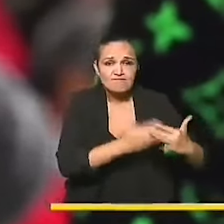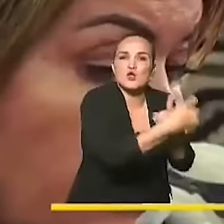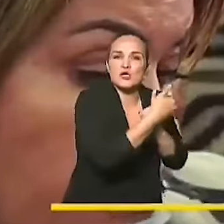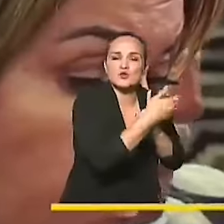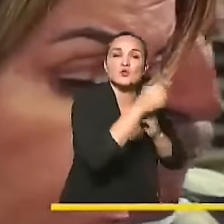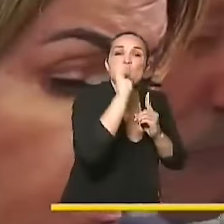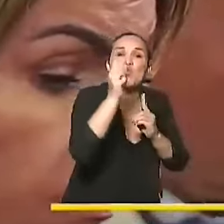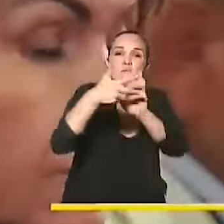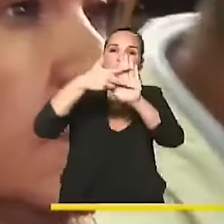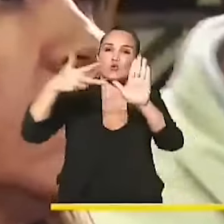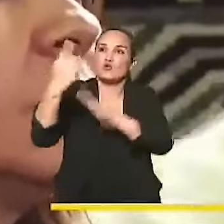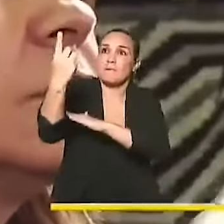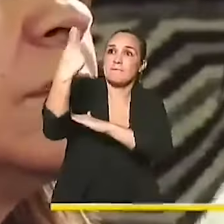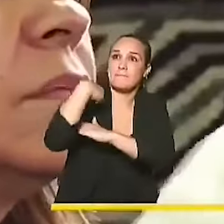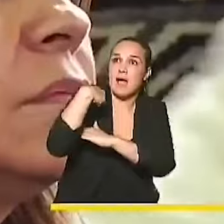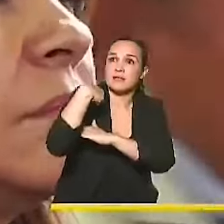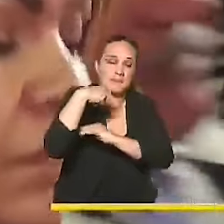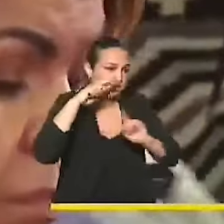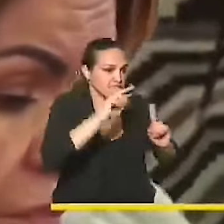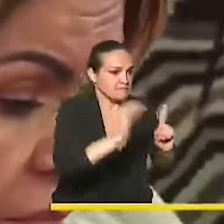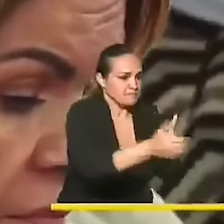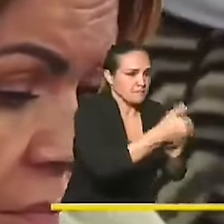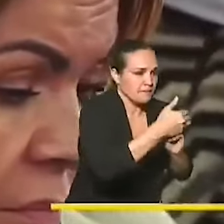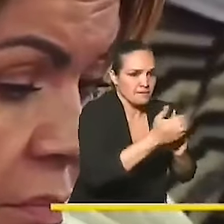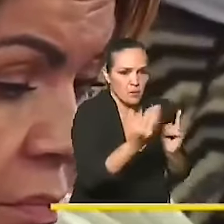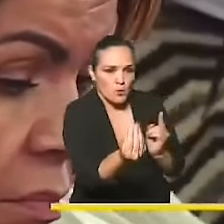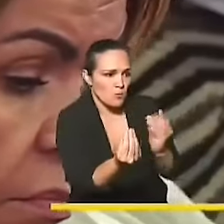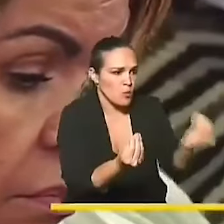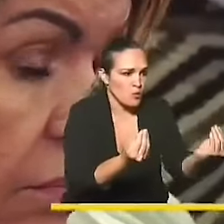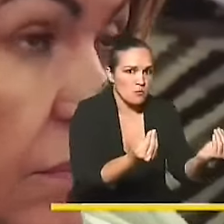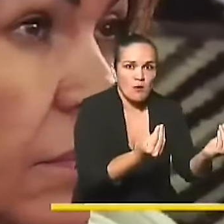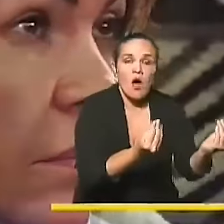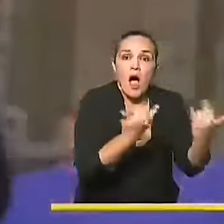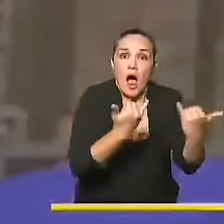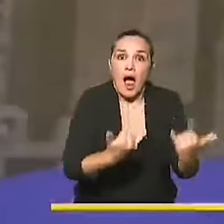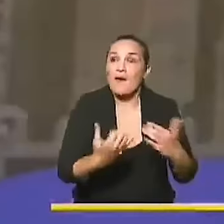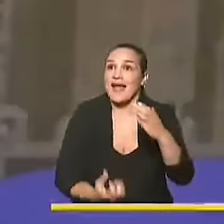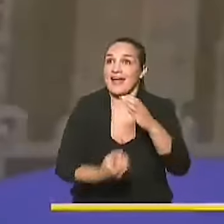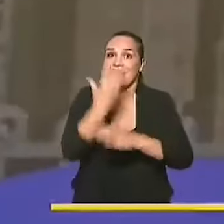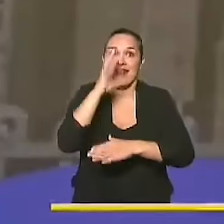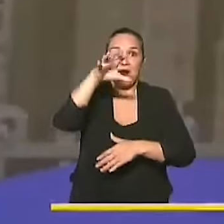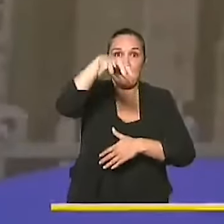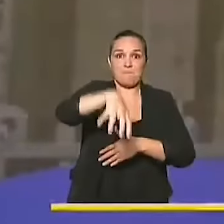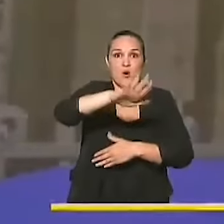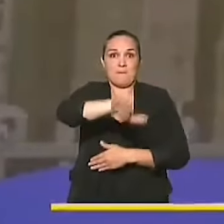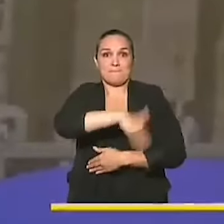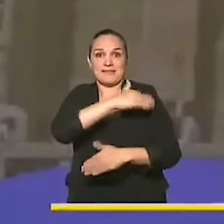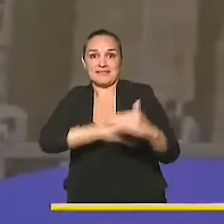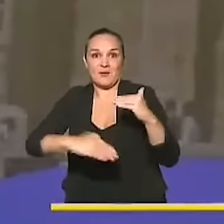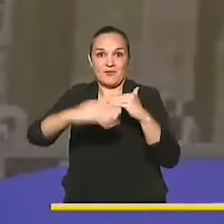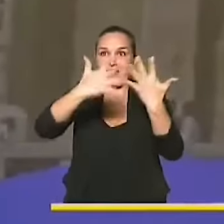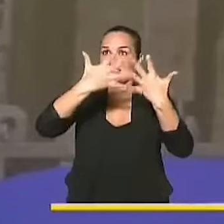Pues hoy vemos con gran preocupación que creamos una institución para dar